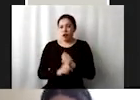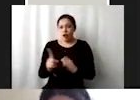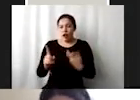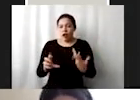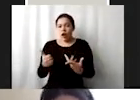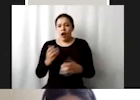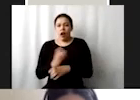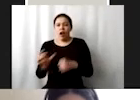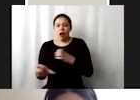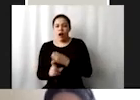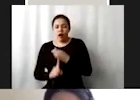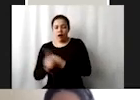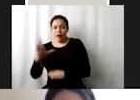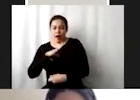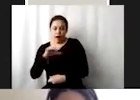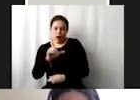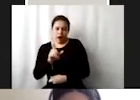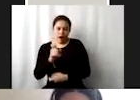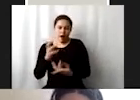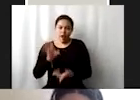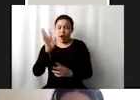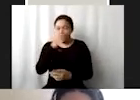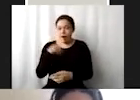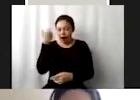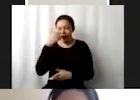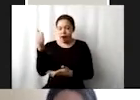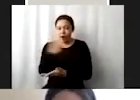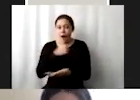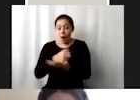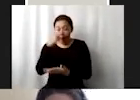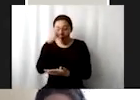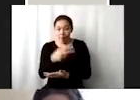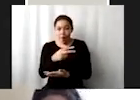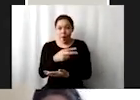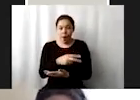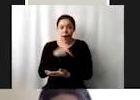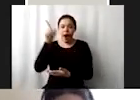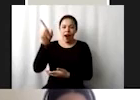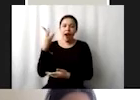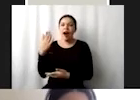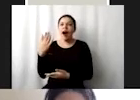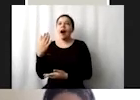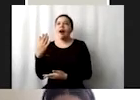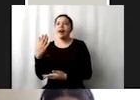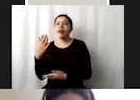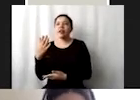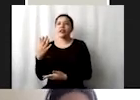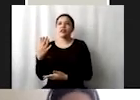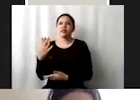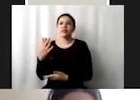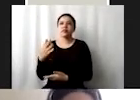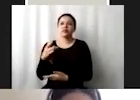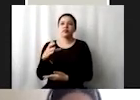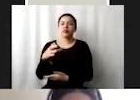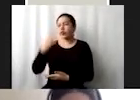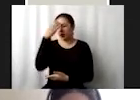cuestiones como el agua y lo estamos viendo mucho en las ciudades de México en Coahuila la semana pasada mi ciudad que es un caos